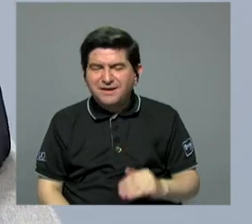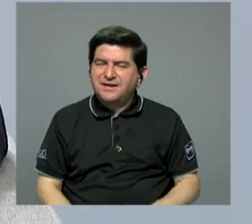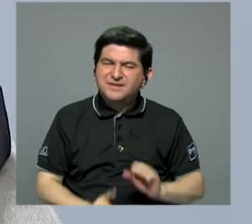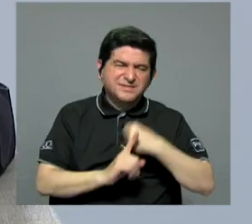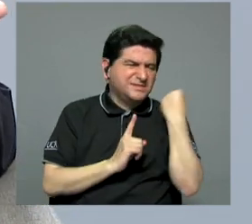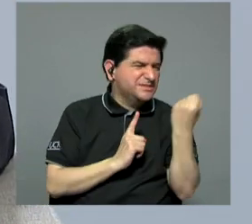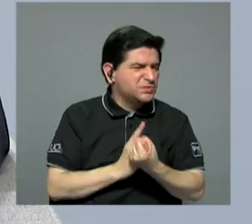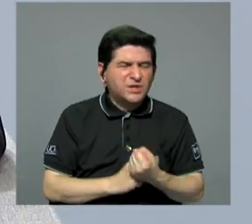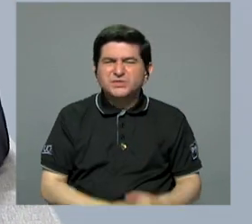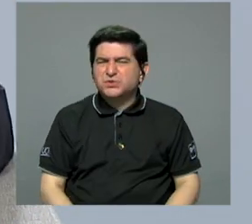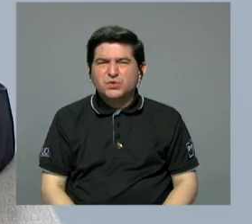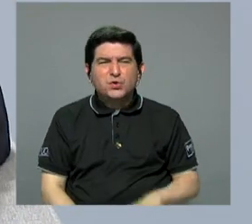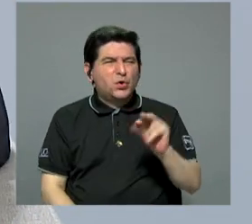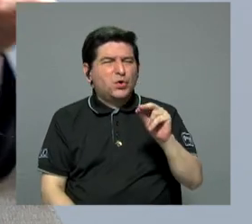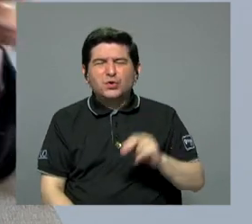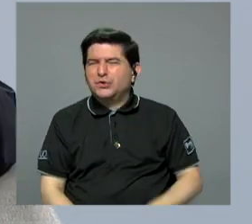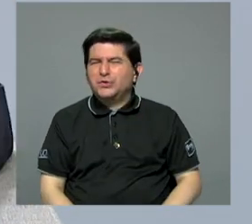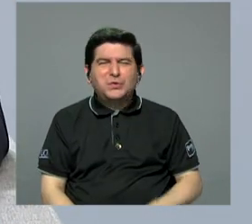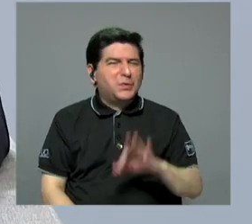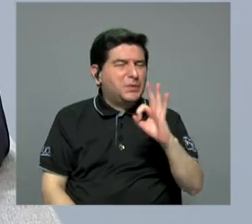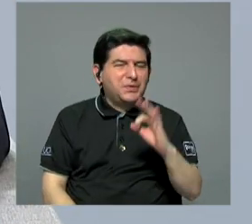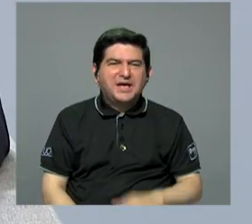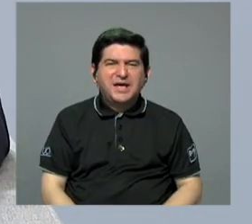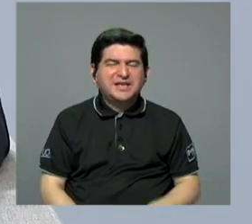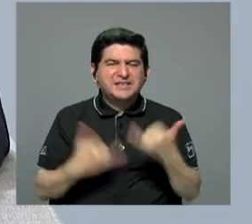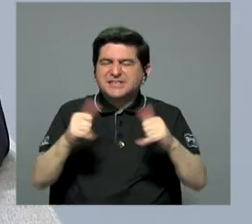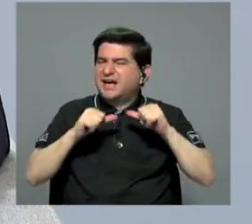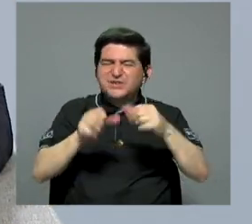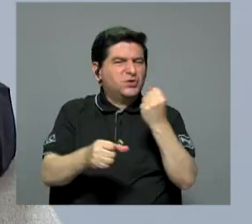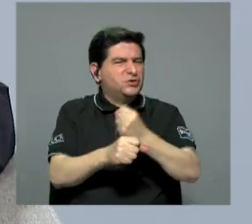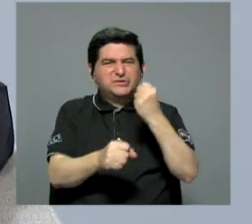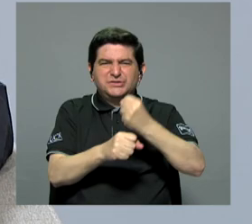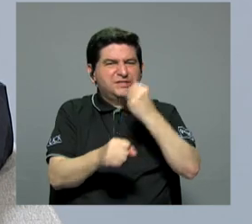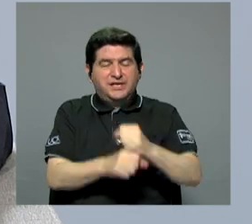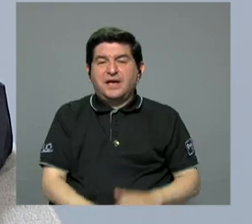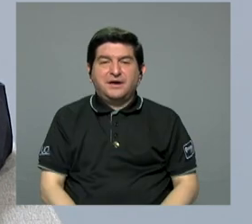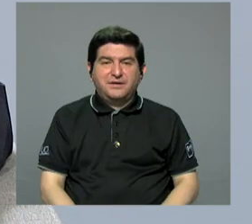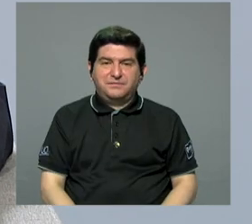no les alcanzó por el asunto, se retiraron del trabajo que estaban haciendo.